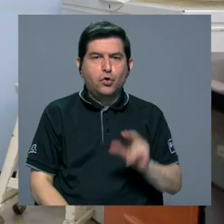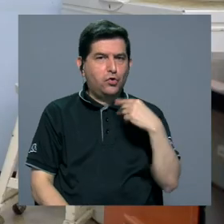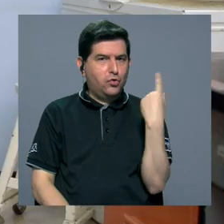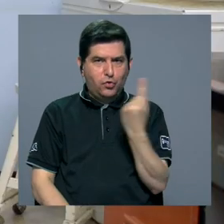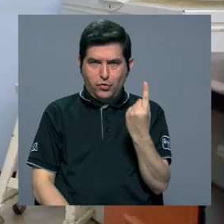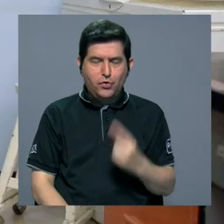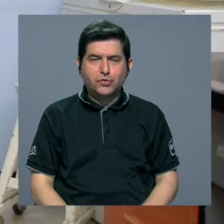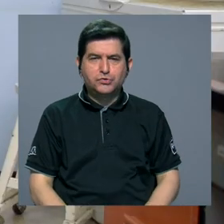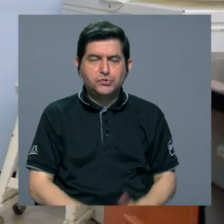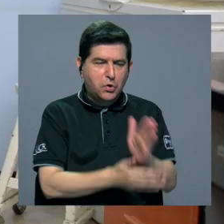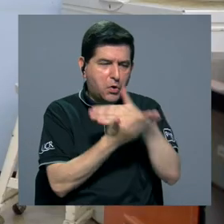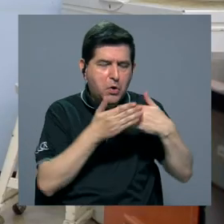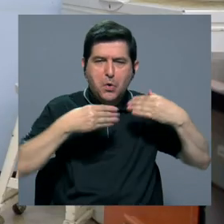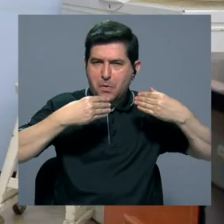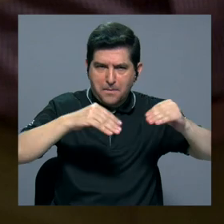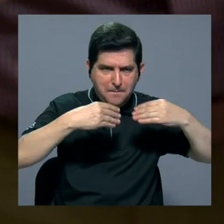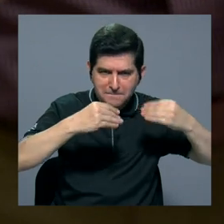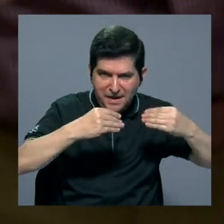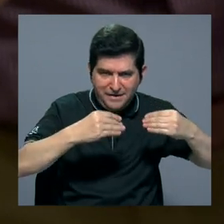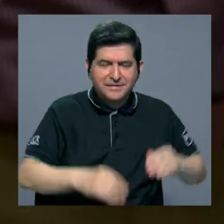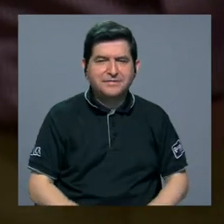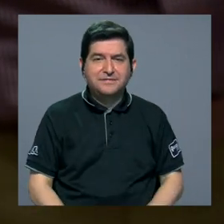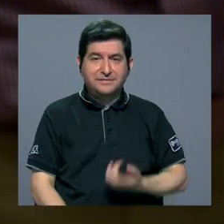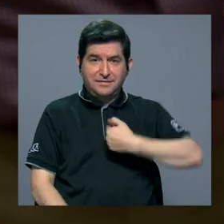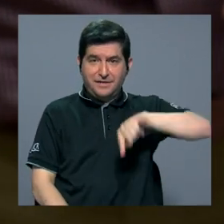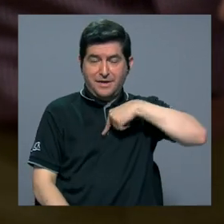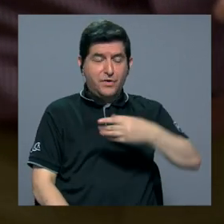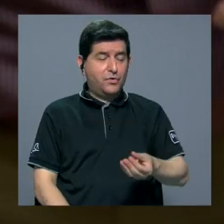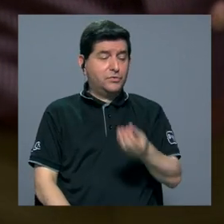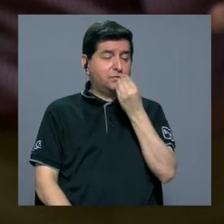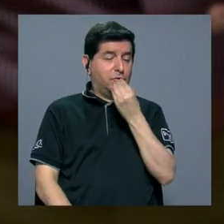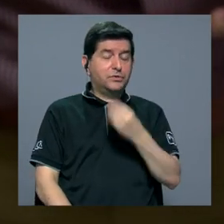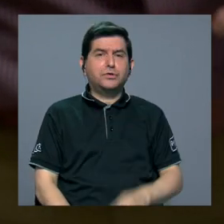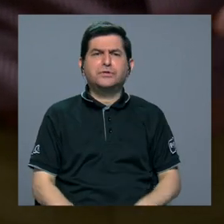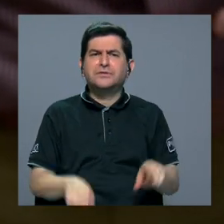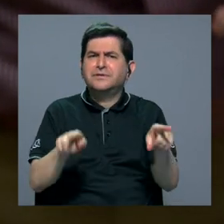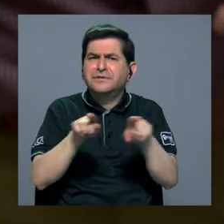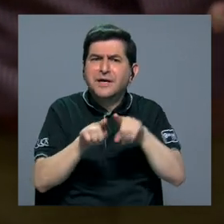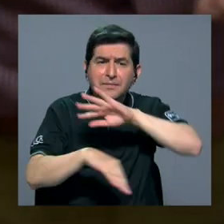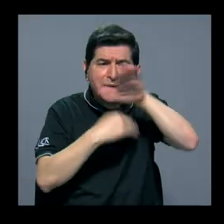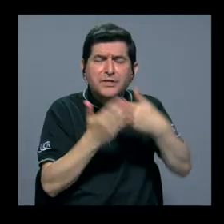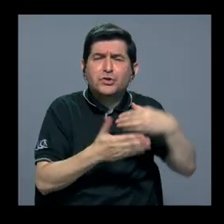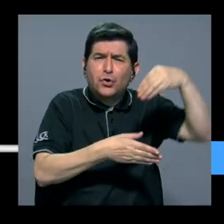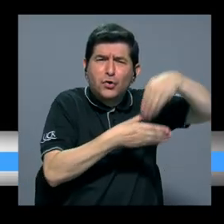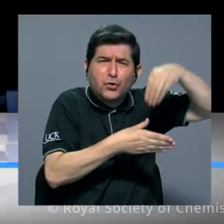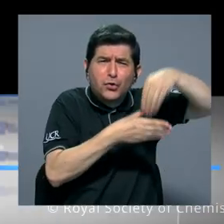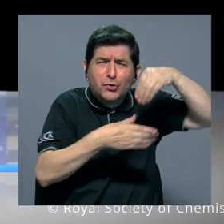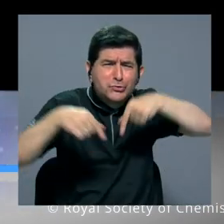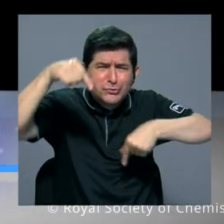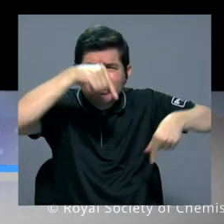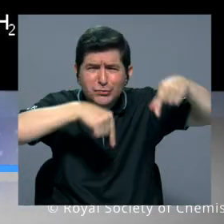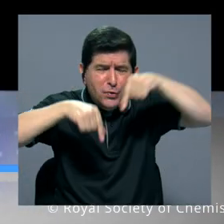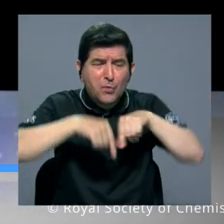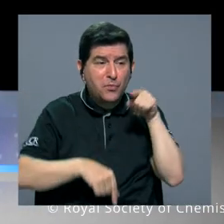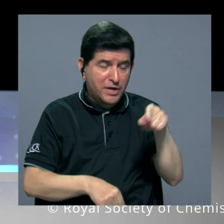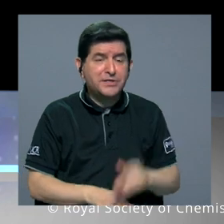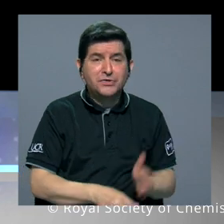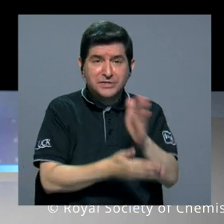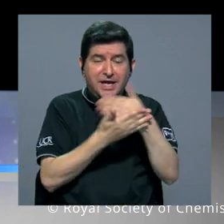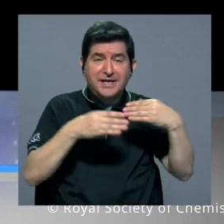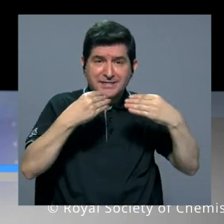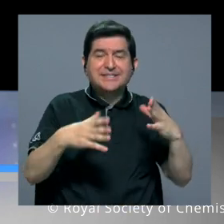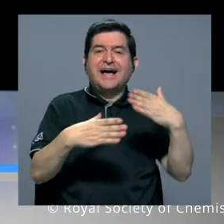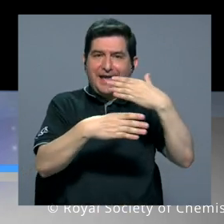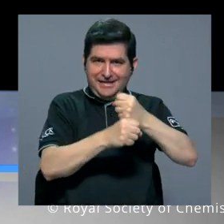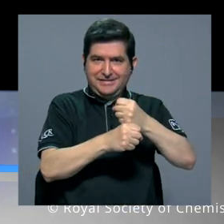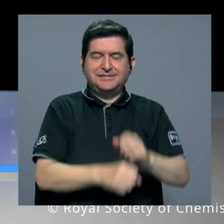solamente es en sí la partícula plástica que estamos nosotros alimentándonos, sino también todos los compuestos químicos de los cuales esta partícula